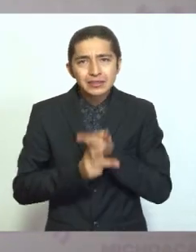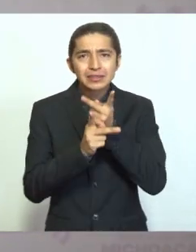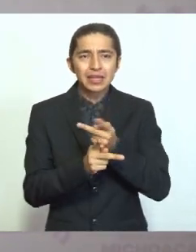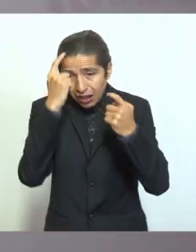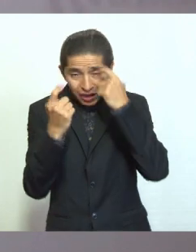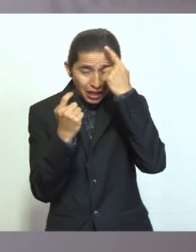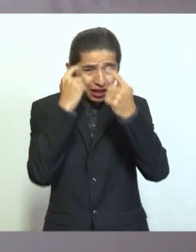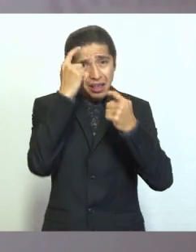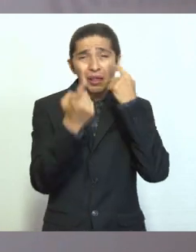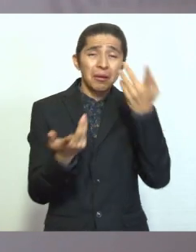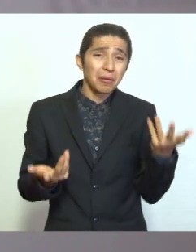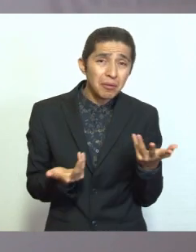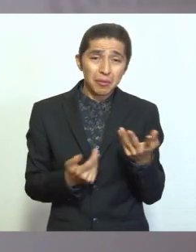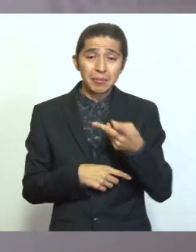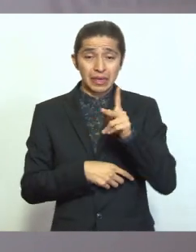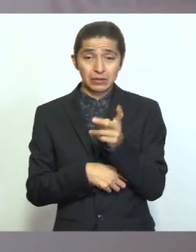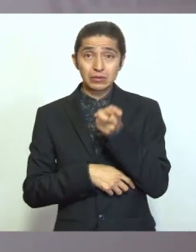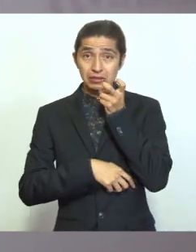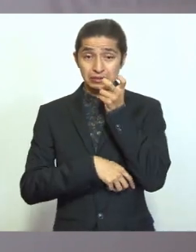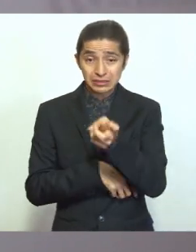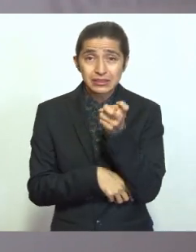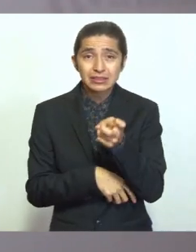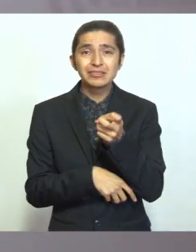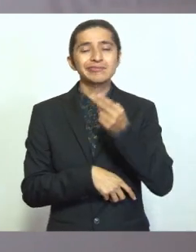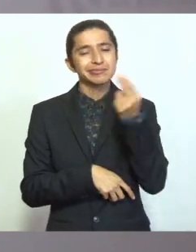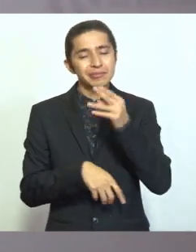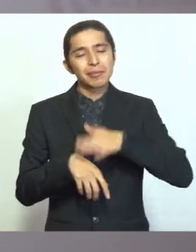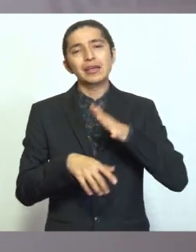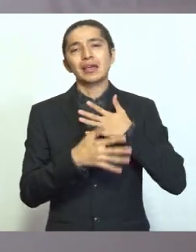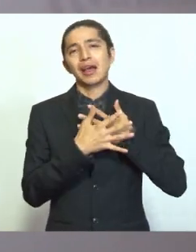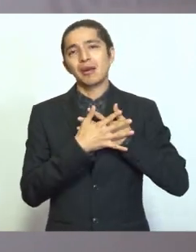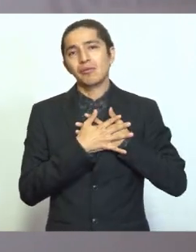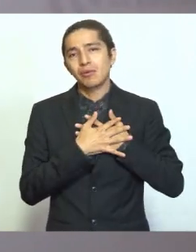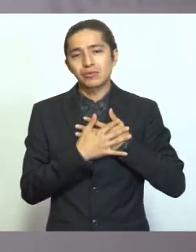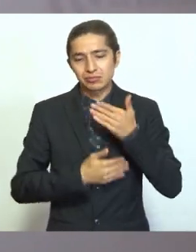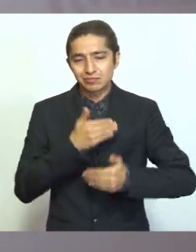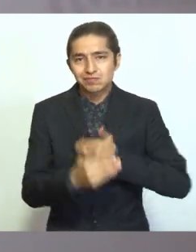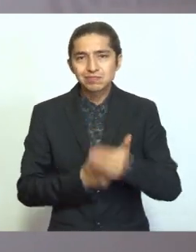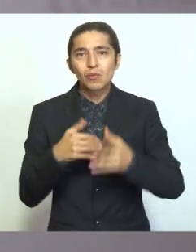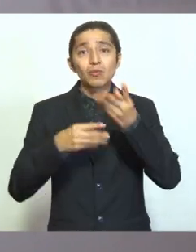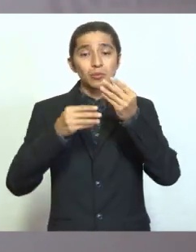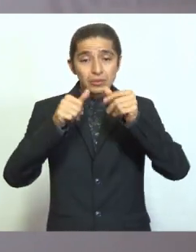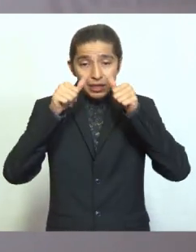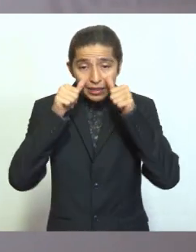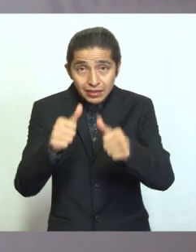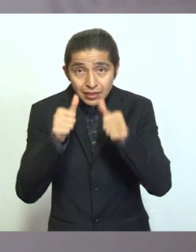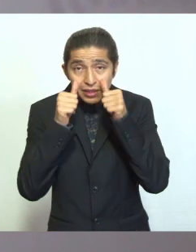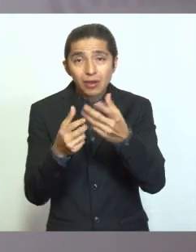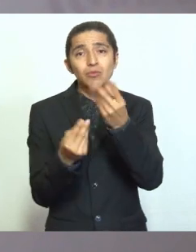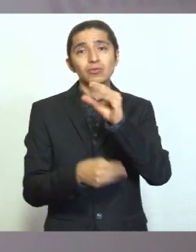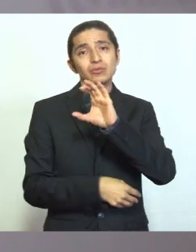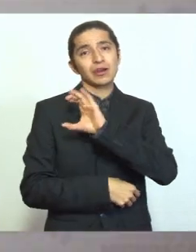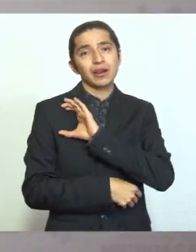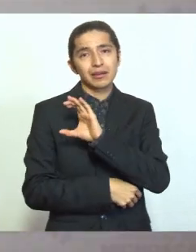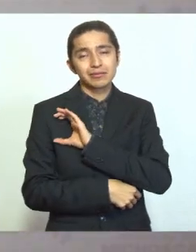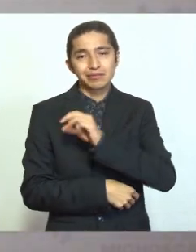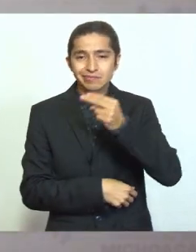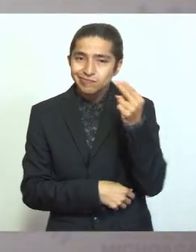creativos, pero por encima de todo eso, a dar mucho amor, mucha atención y mucho cariño.